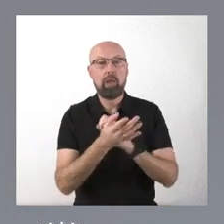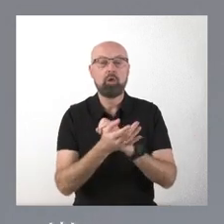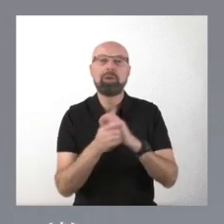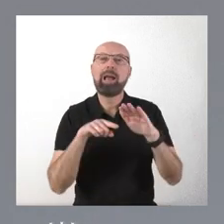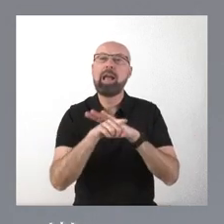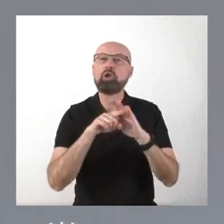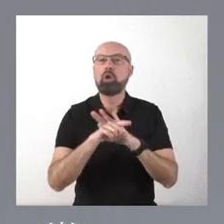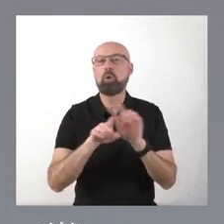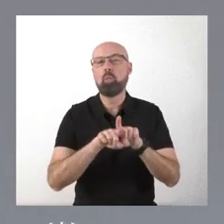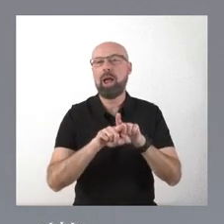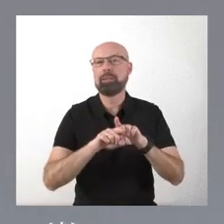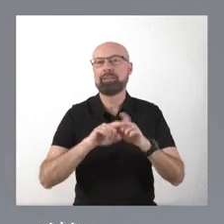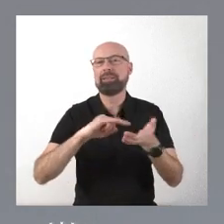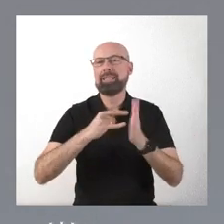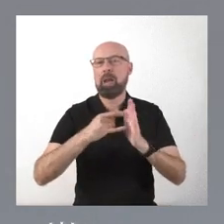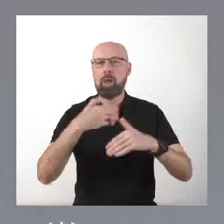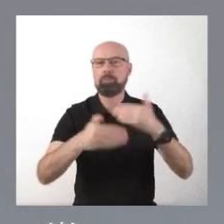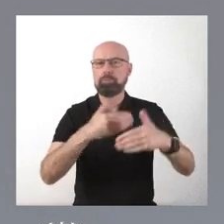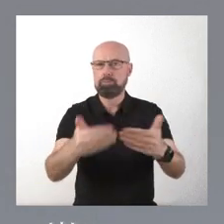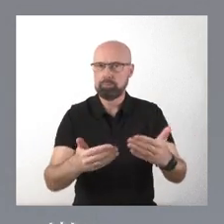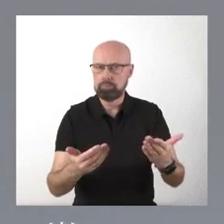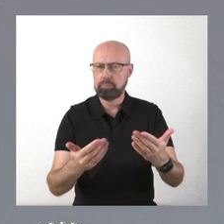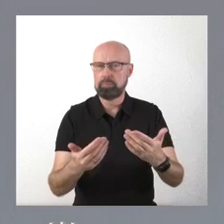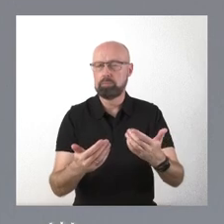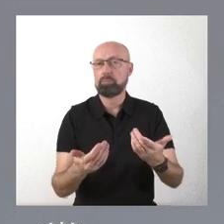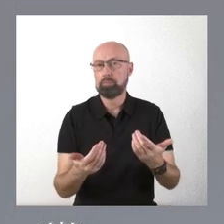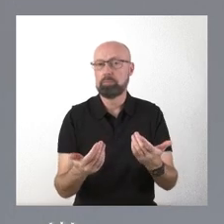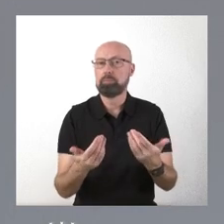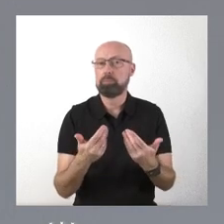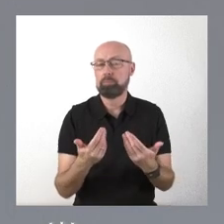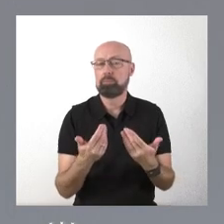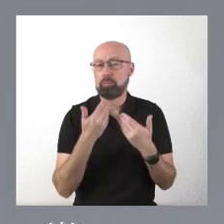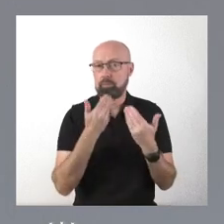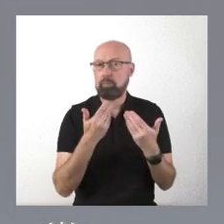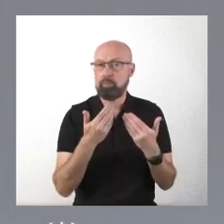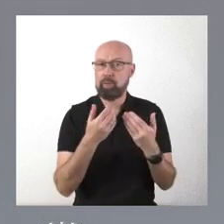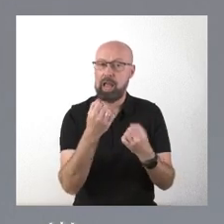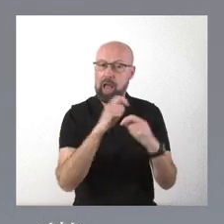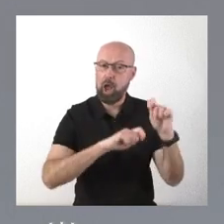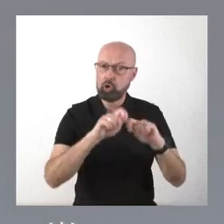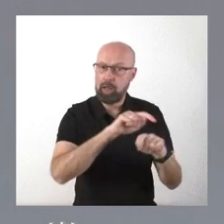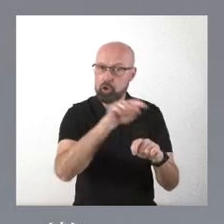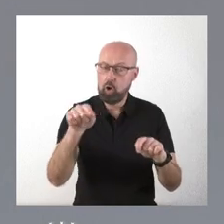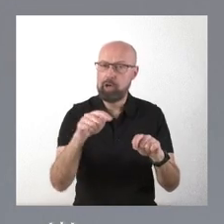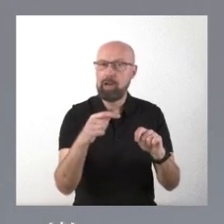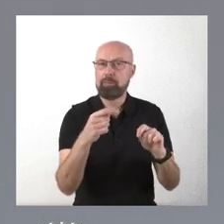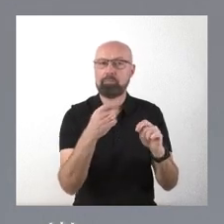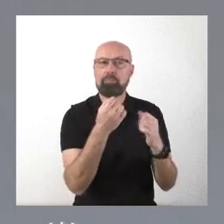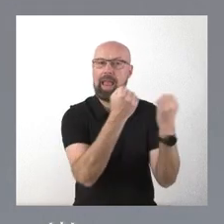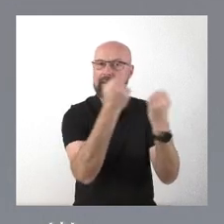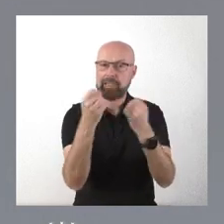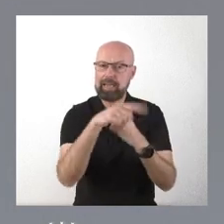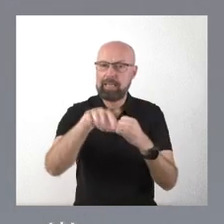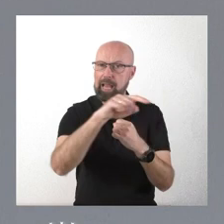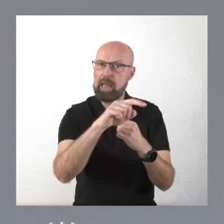contando con las asociaciones y con las entidades implicadas. Es decir, no puede